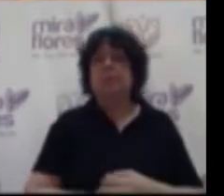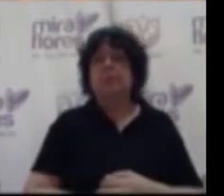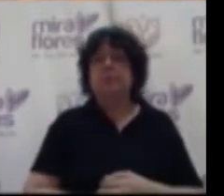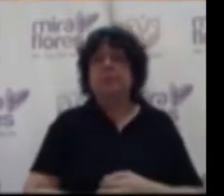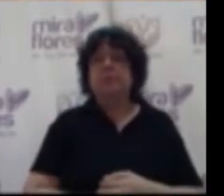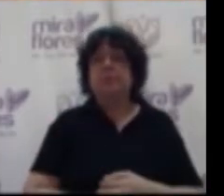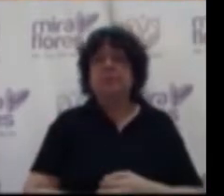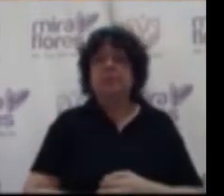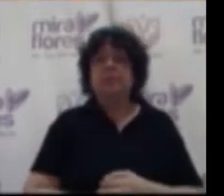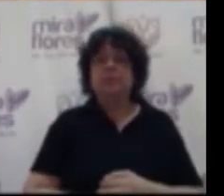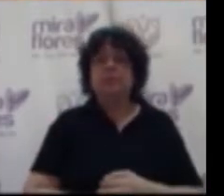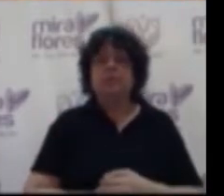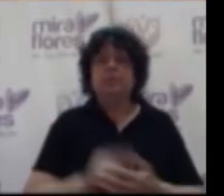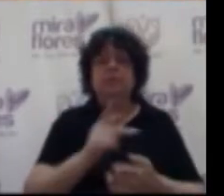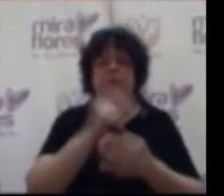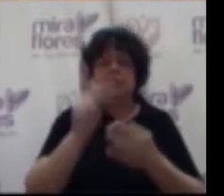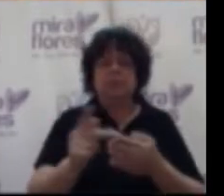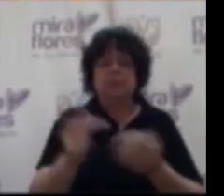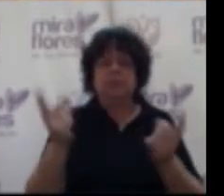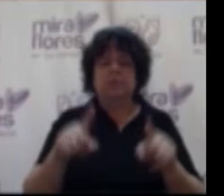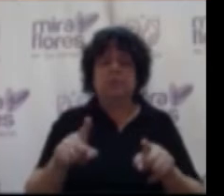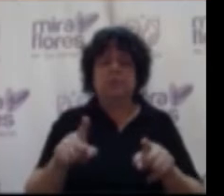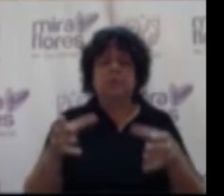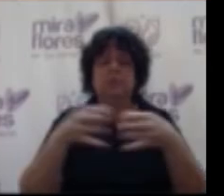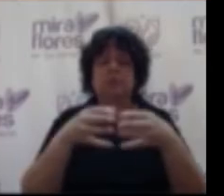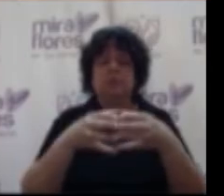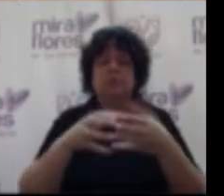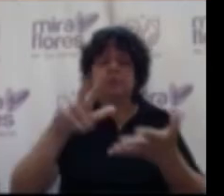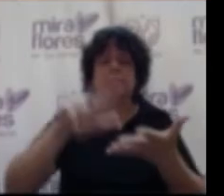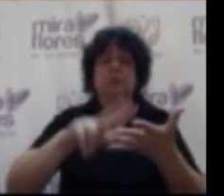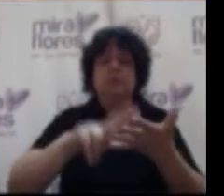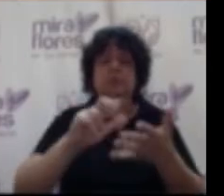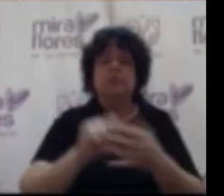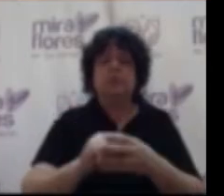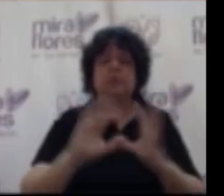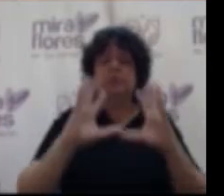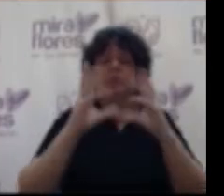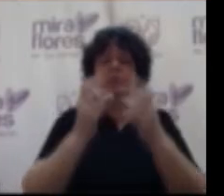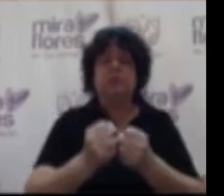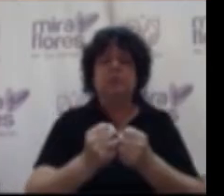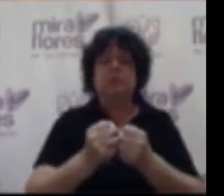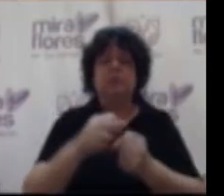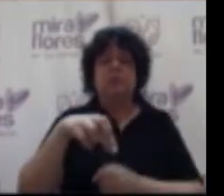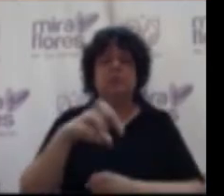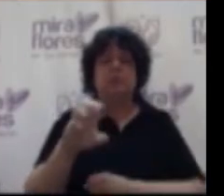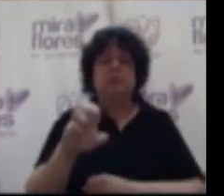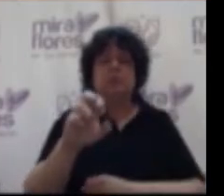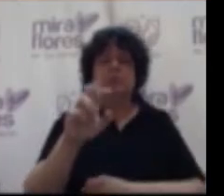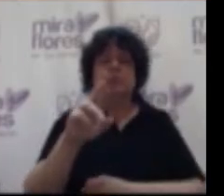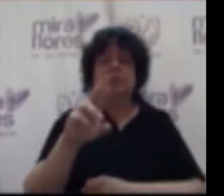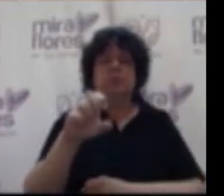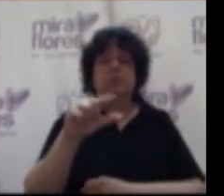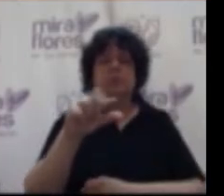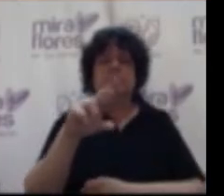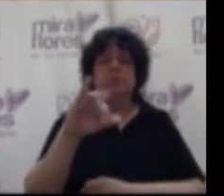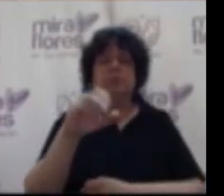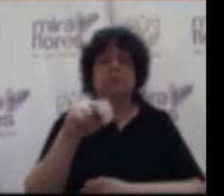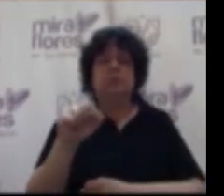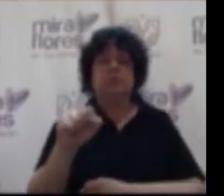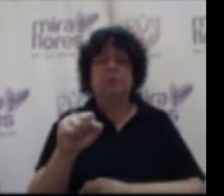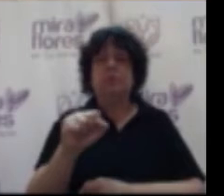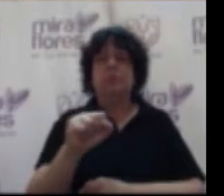proyecto de acuerdo de consejo que aprueba a favor de las asociaciones los peregrinos de maús chocica